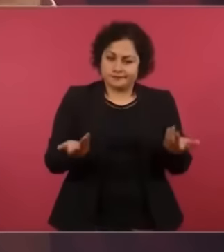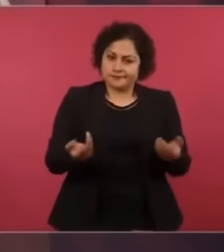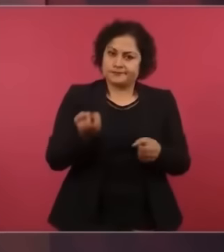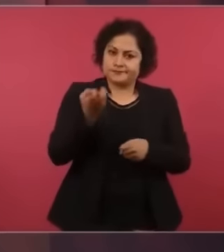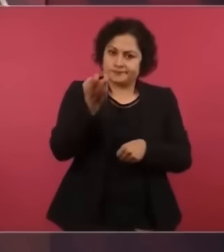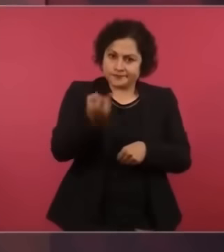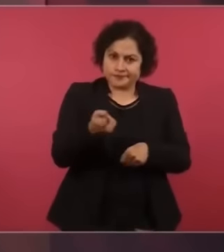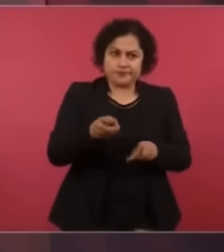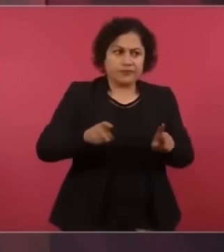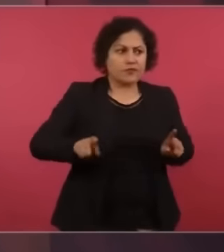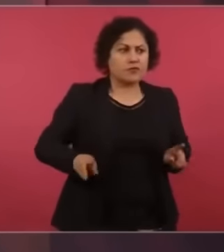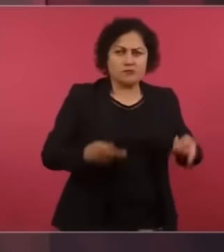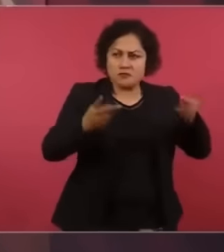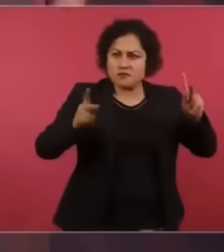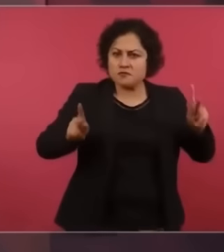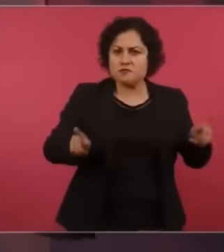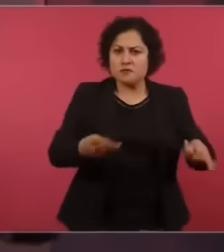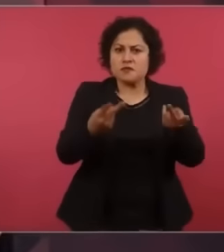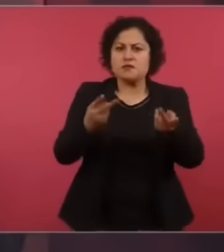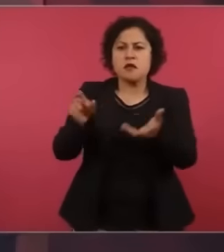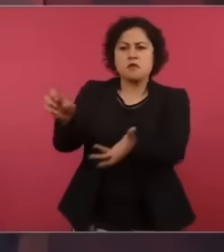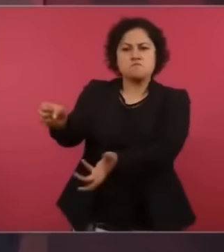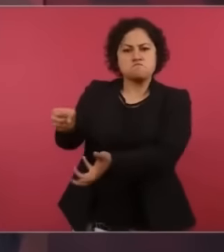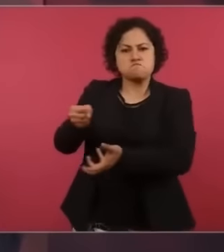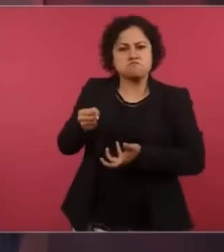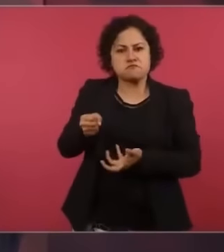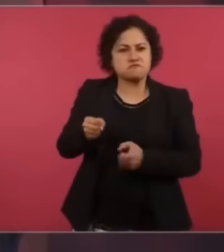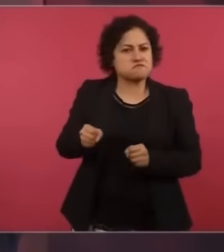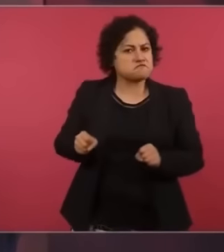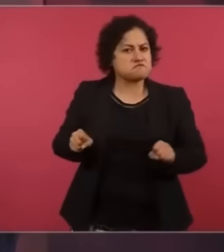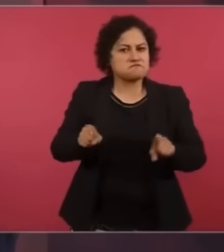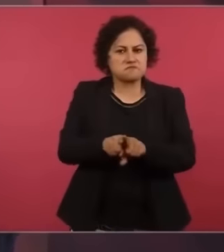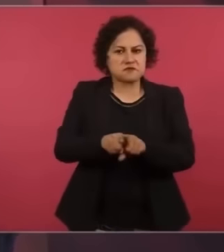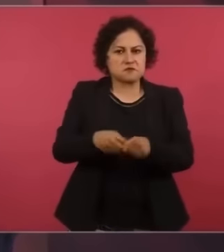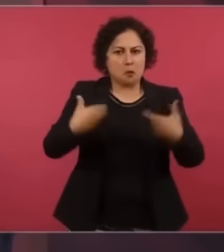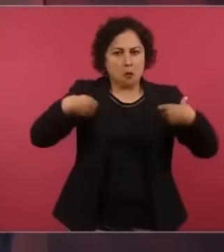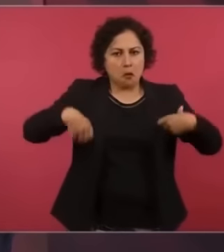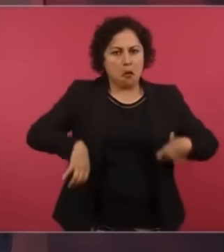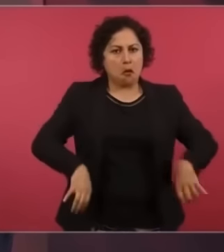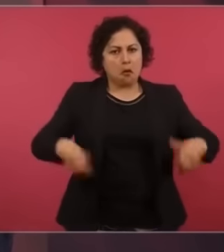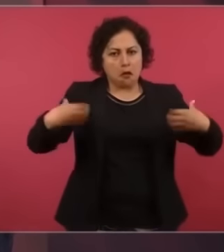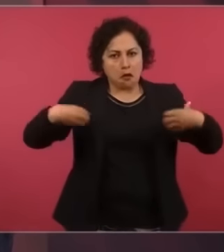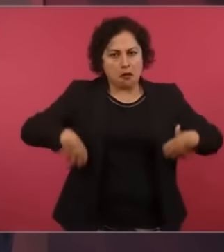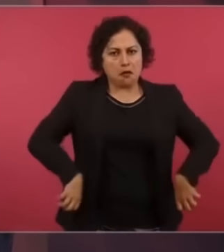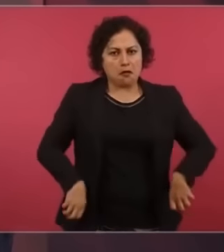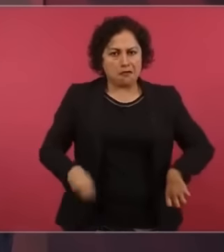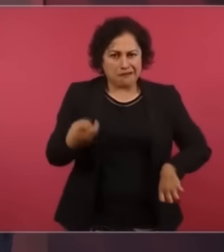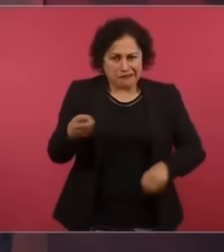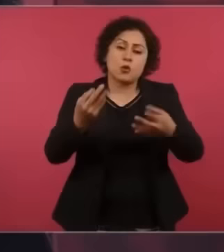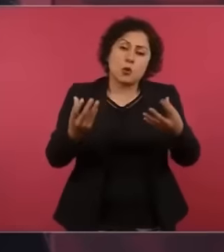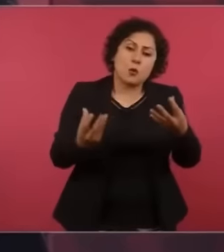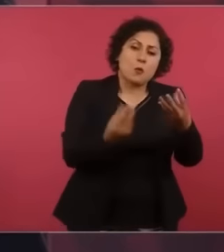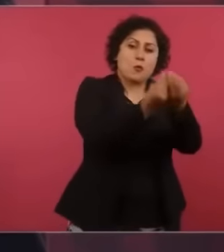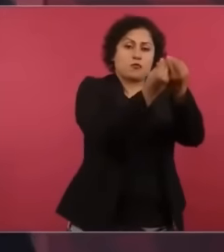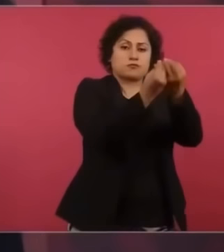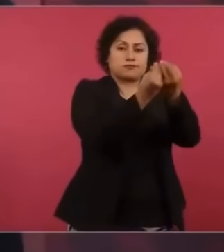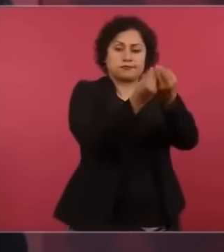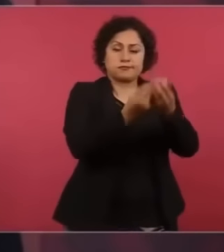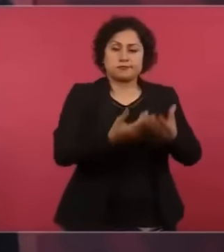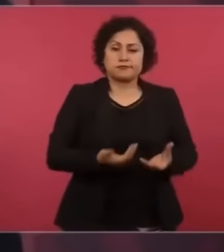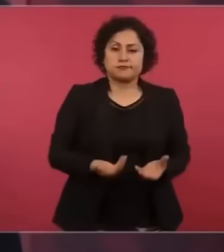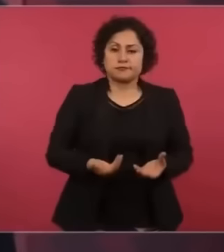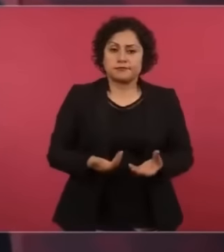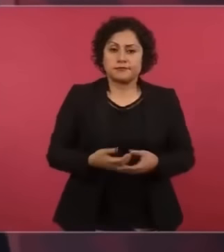a quedarse con el presupuesto público. El gobierno